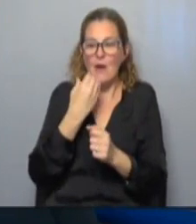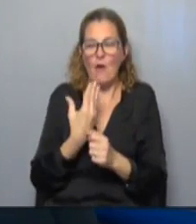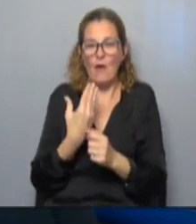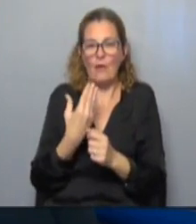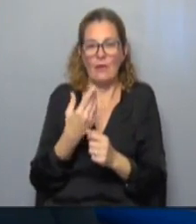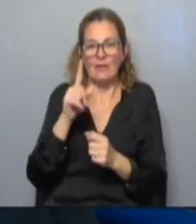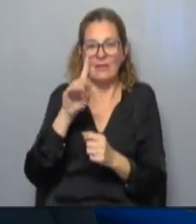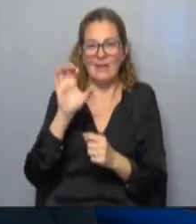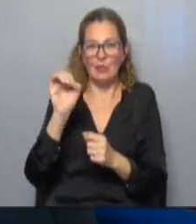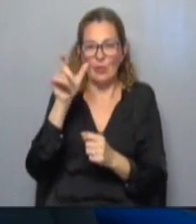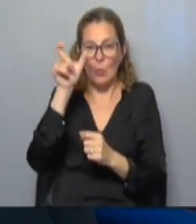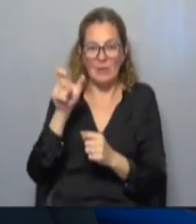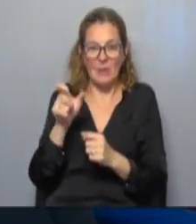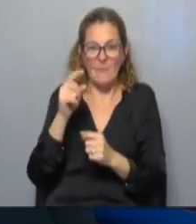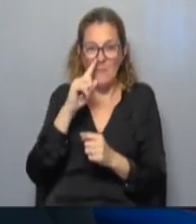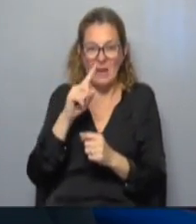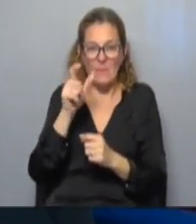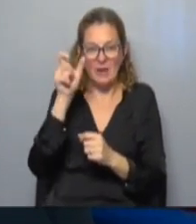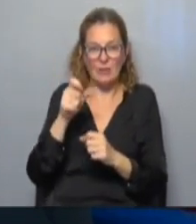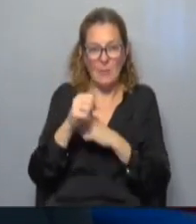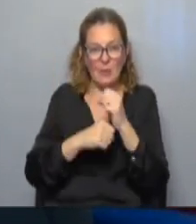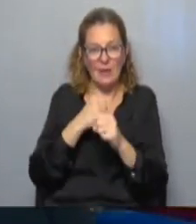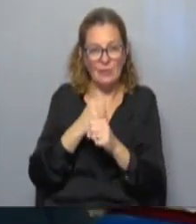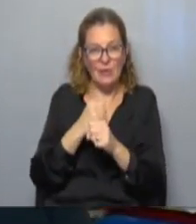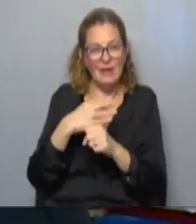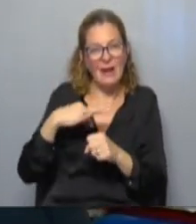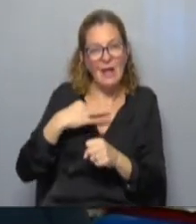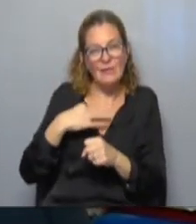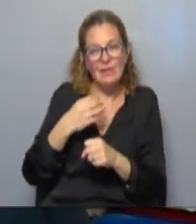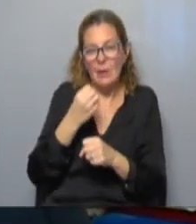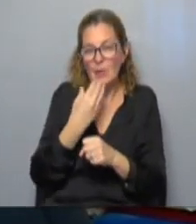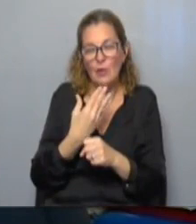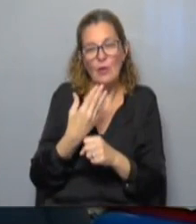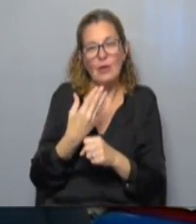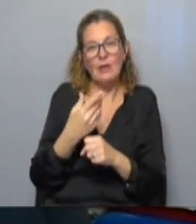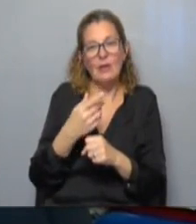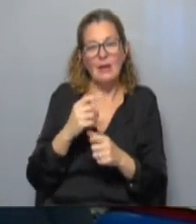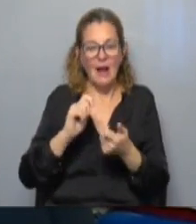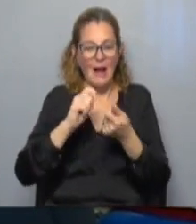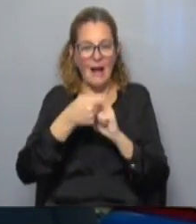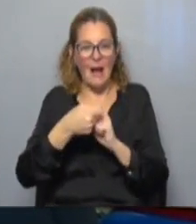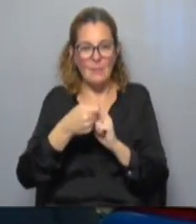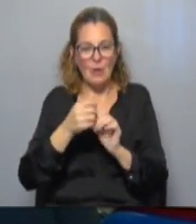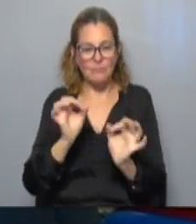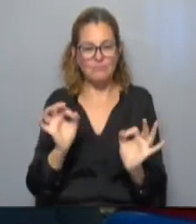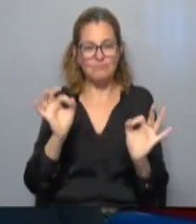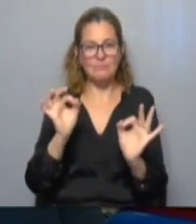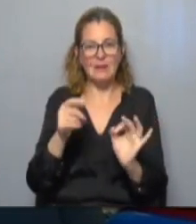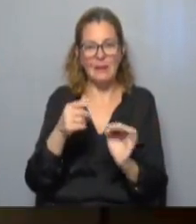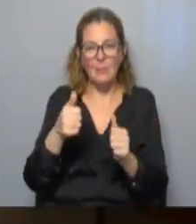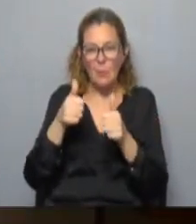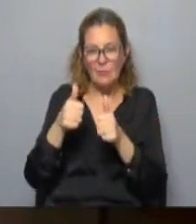150.000 pacientes por año la calidad de vida de la mayoría de los pacientes trasplantados es